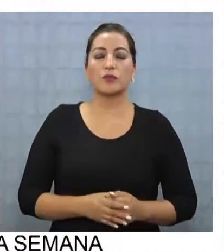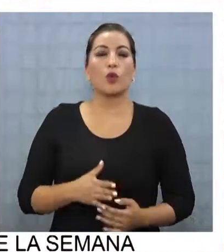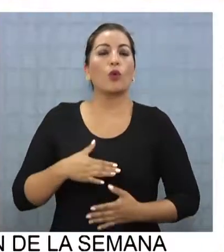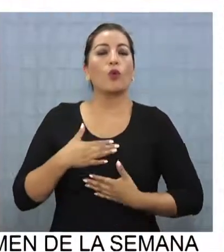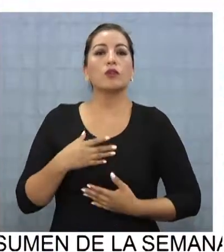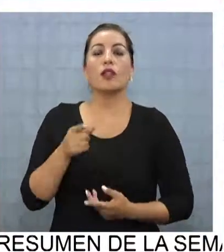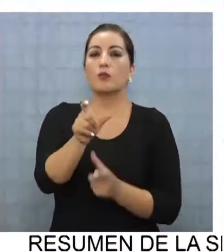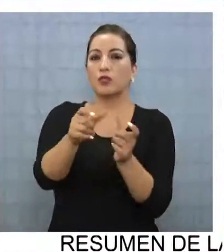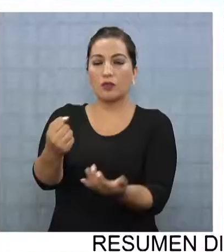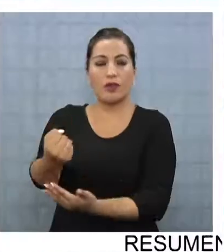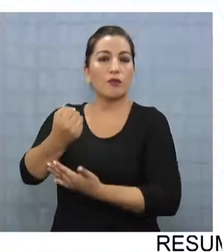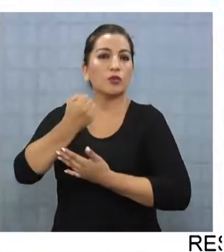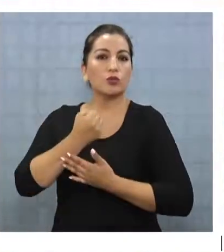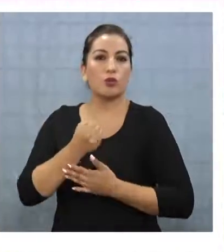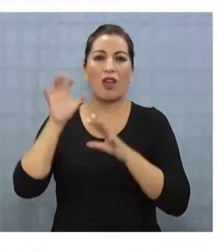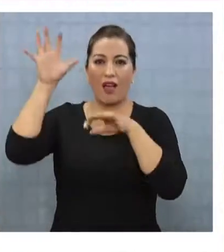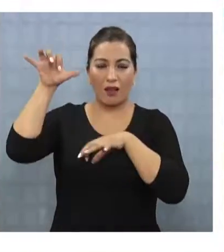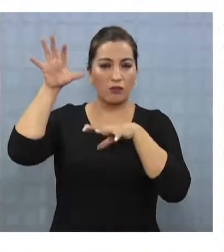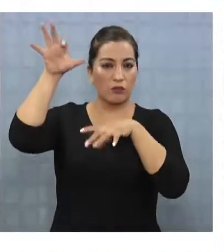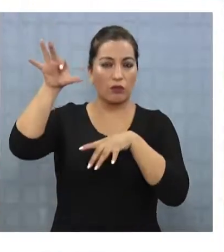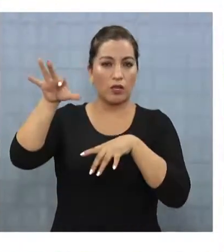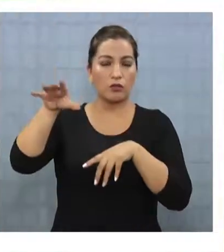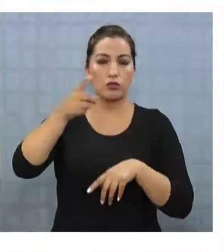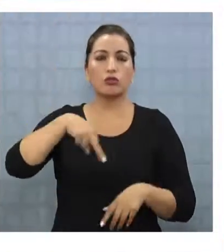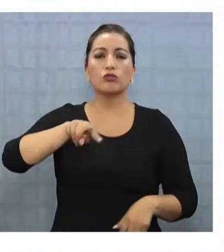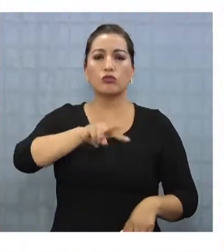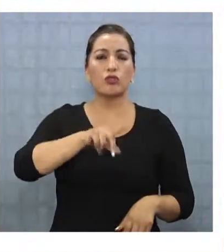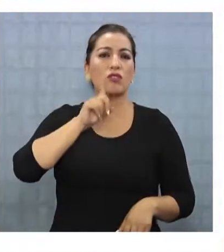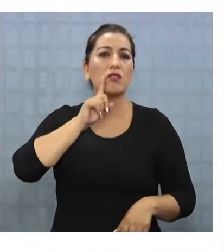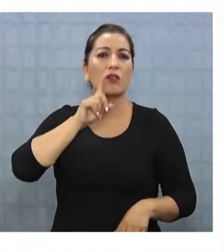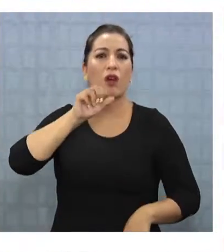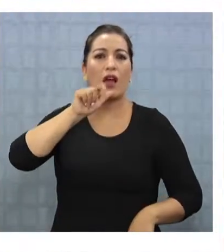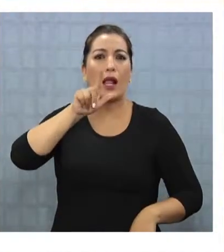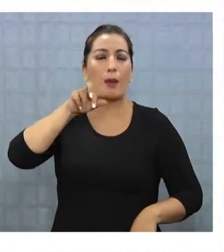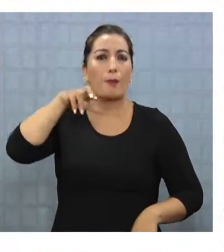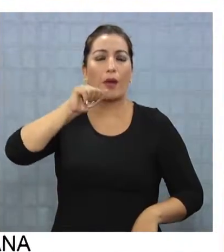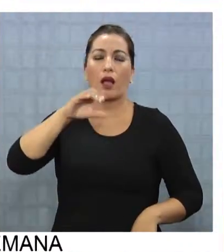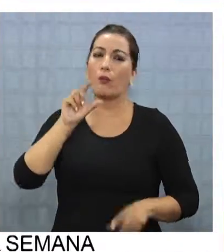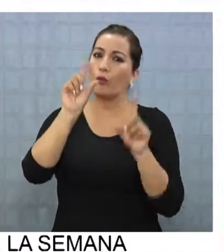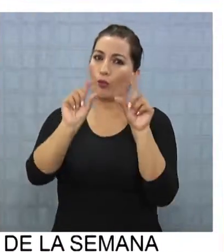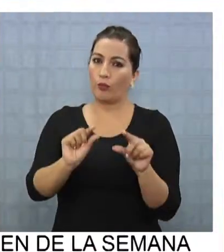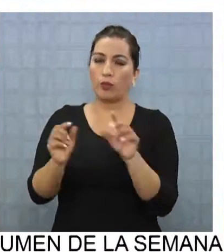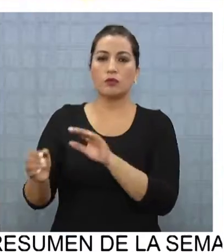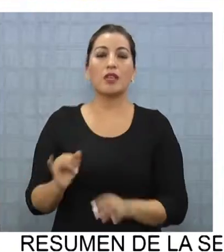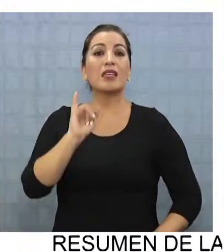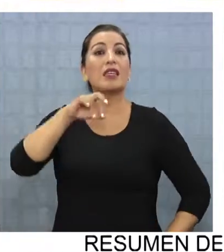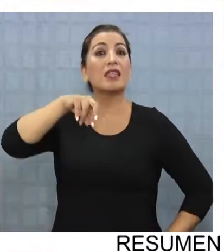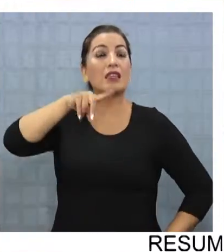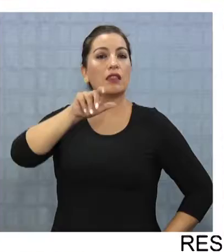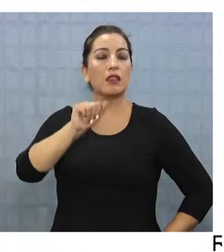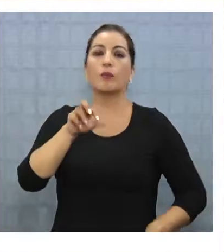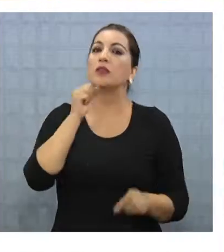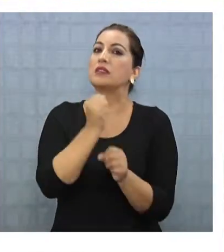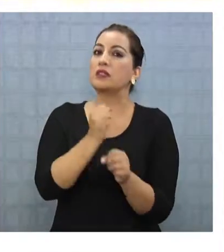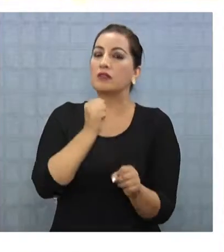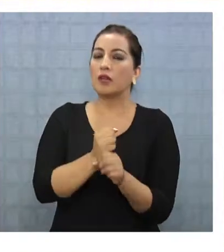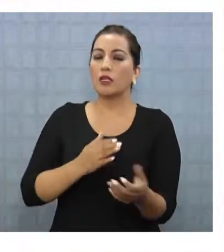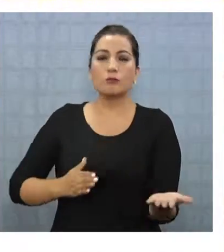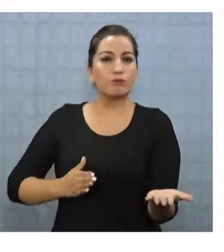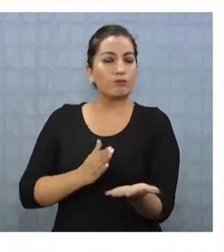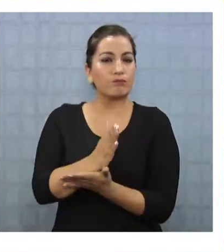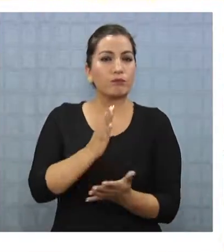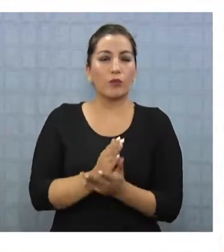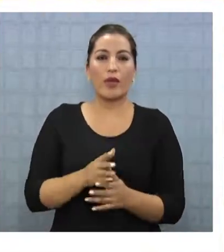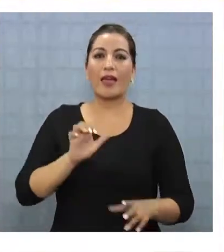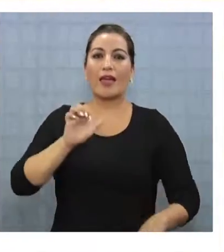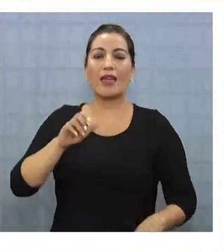Nos gustaría que nos ayuden con los animales porque allá nosotros tenemos alpaca pero muy poco. El INDAP está trabajando